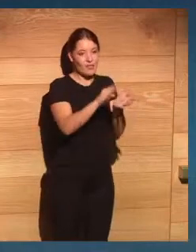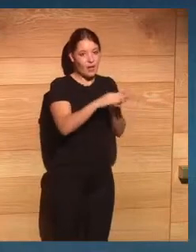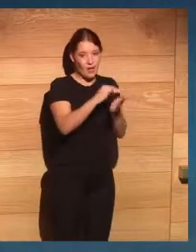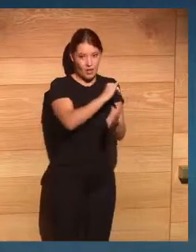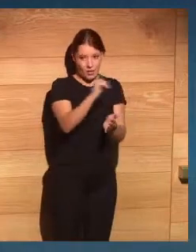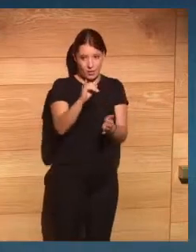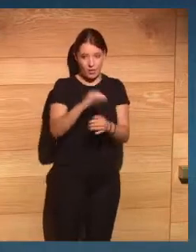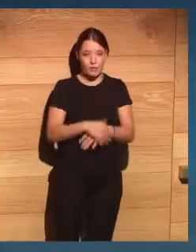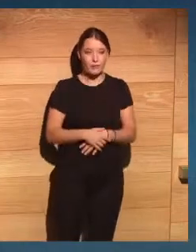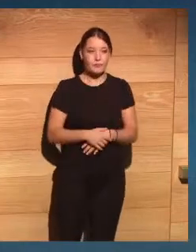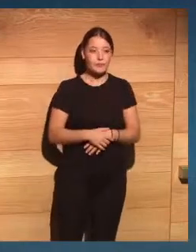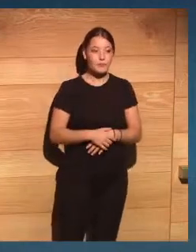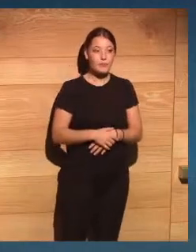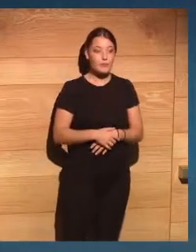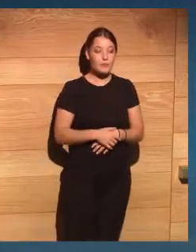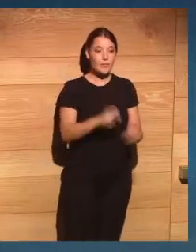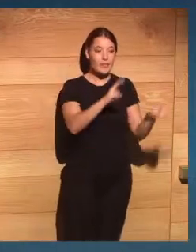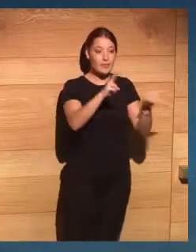el capítulo 3